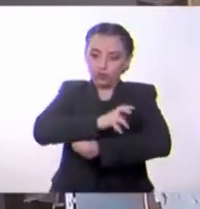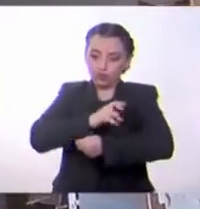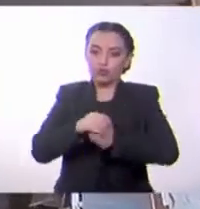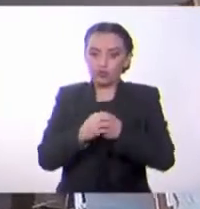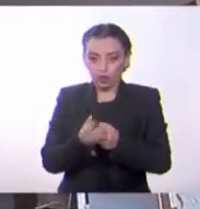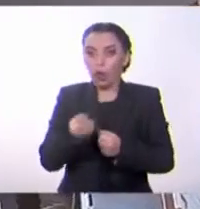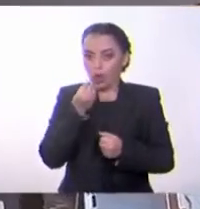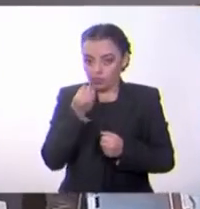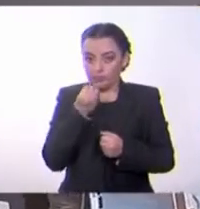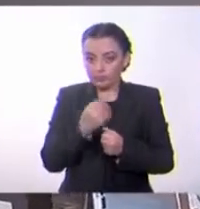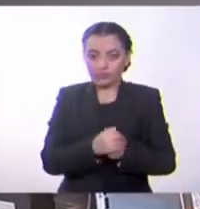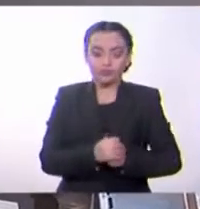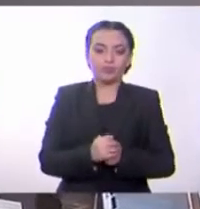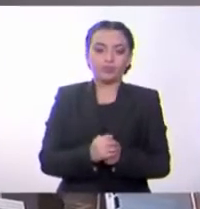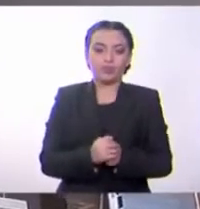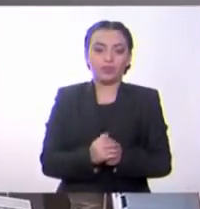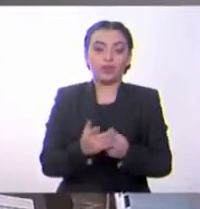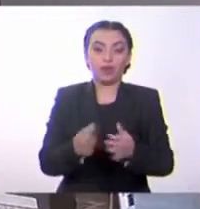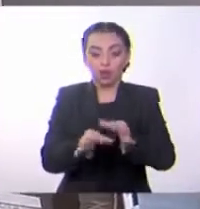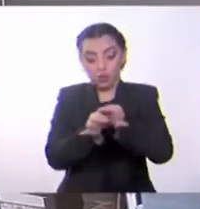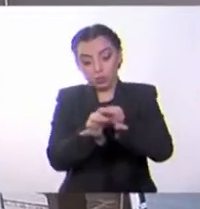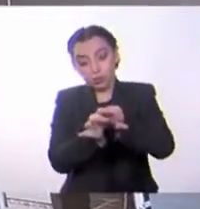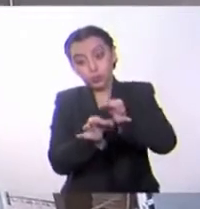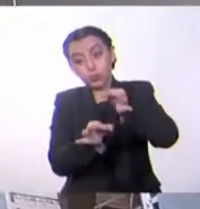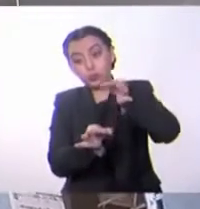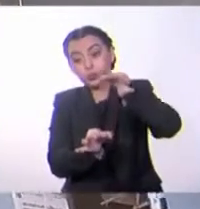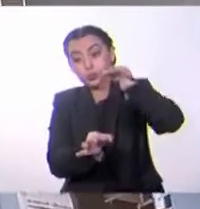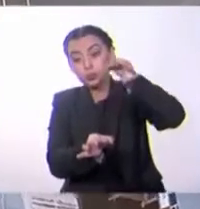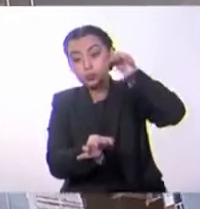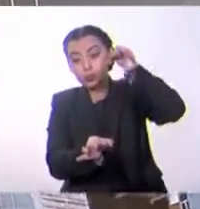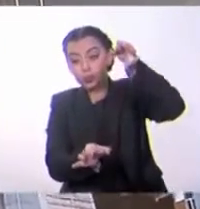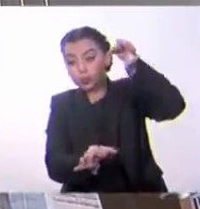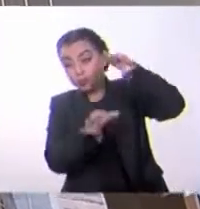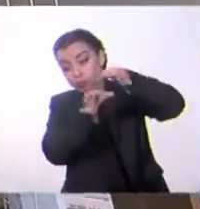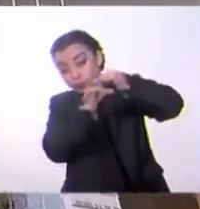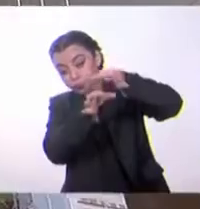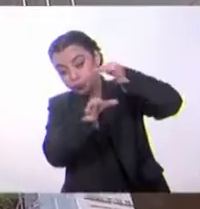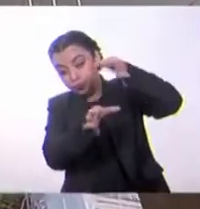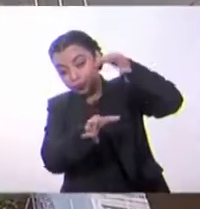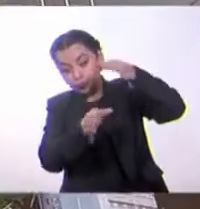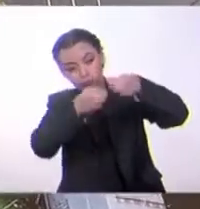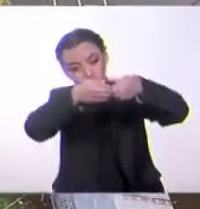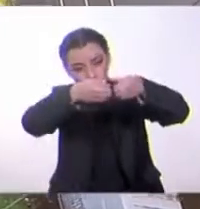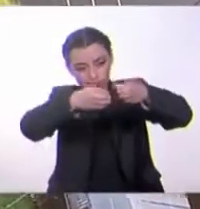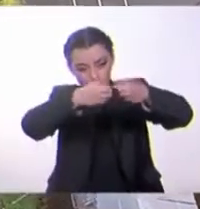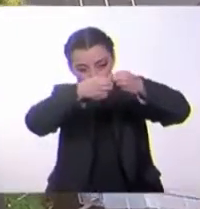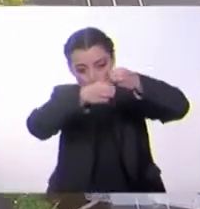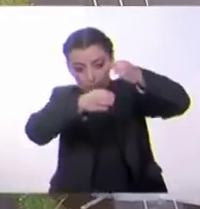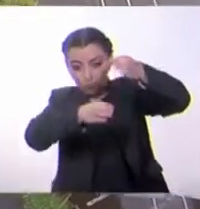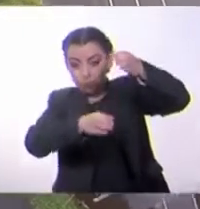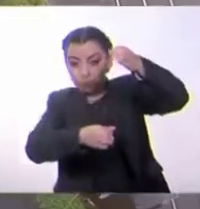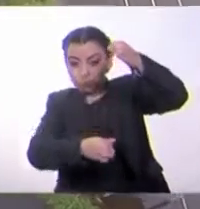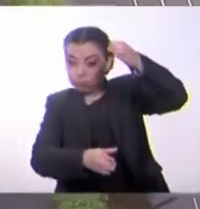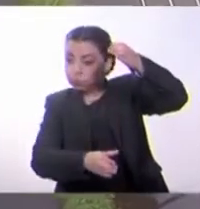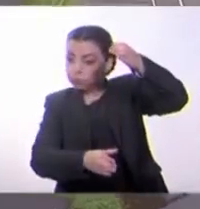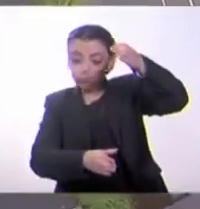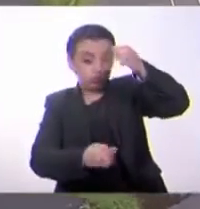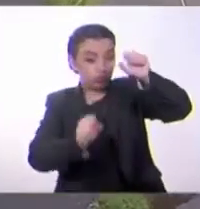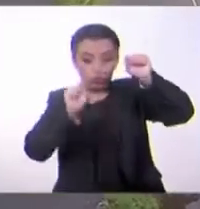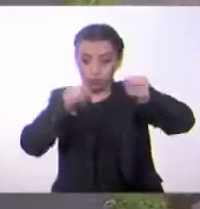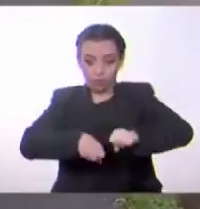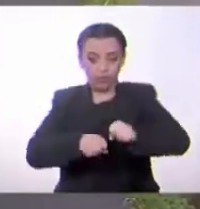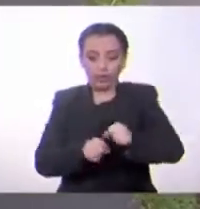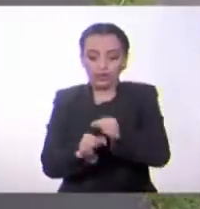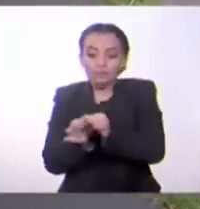cuando están adultos es imposible comerlos. A pesar de ser huecos, los troncos de los bambúes sirven incluso para construir